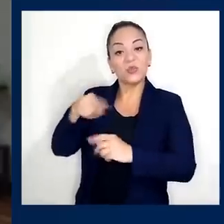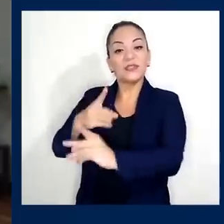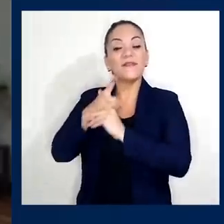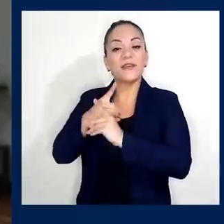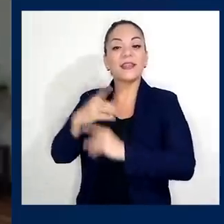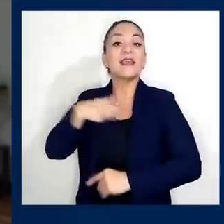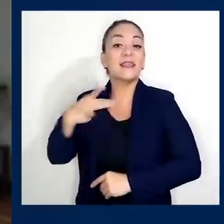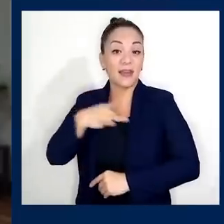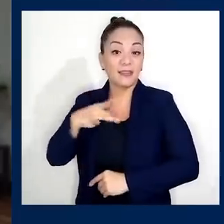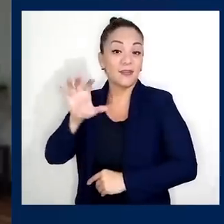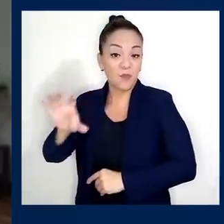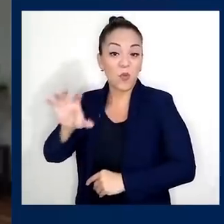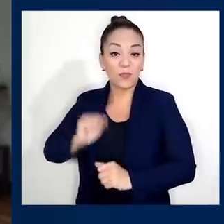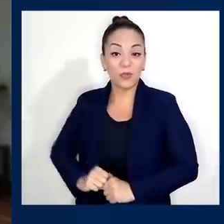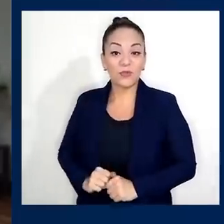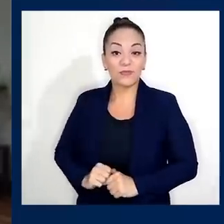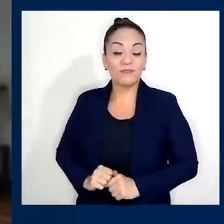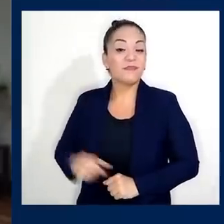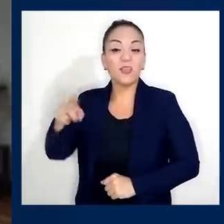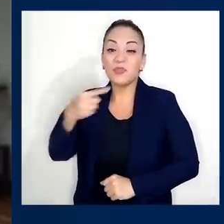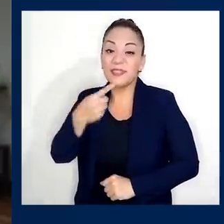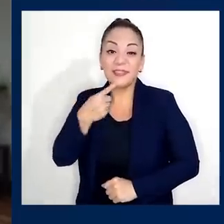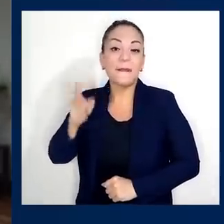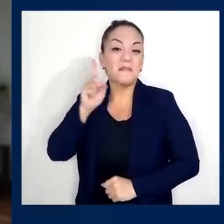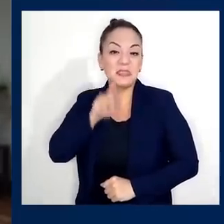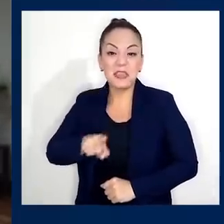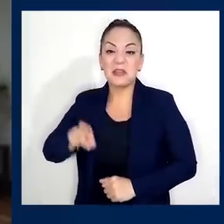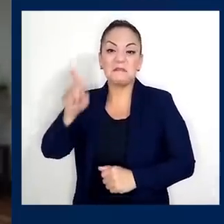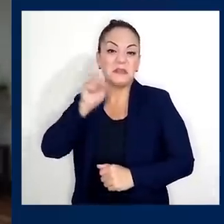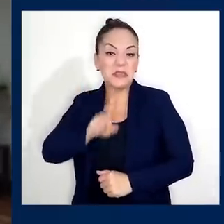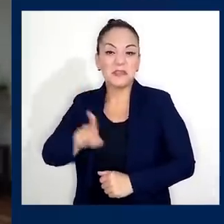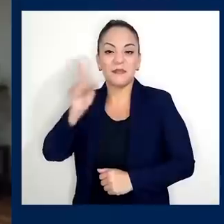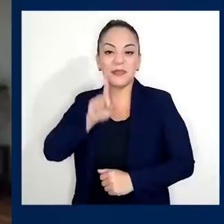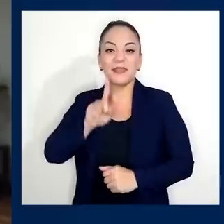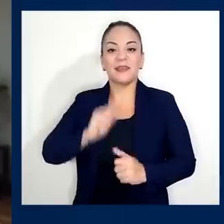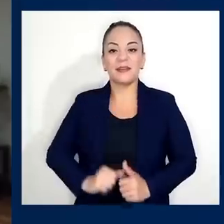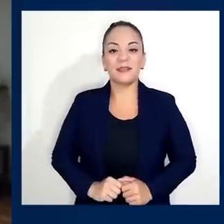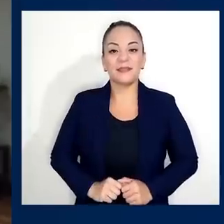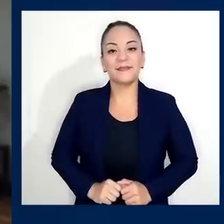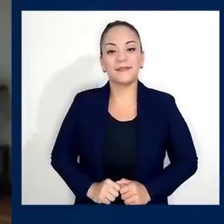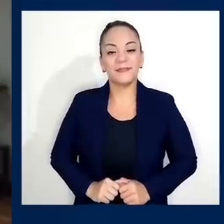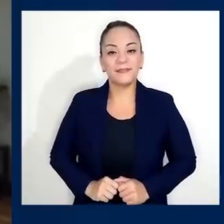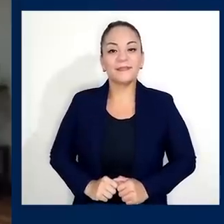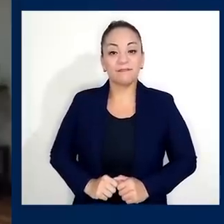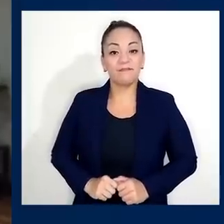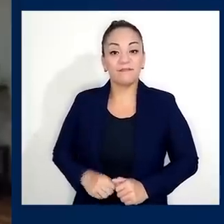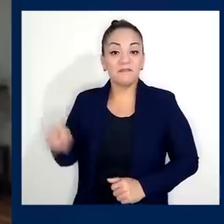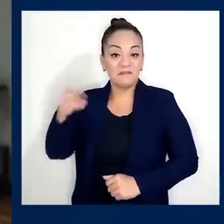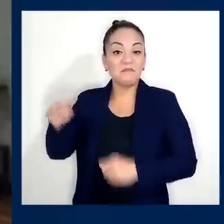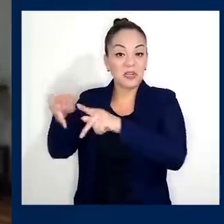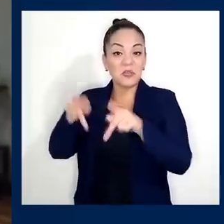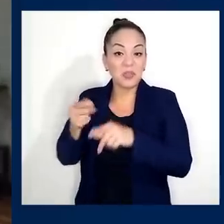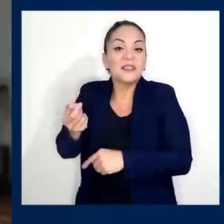defender los intereses de ellos, mintiendo, mintiendo, mintiendo. Son esos